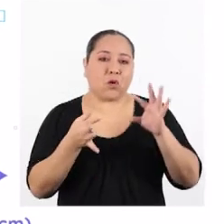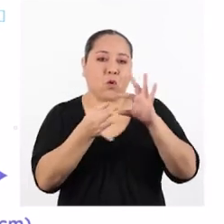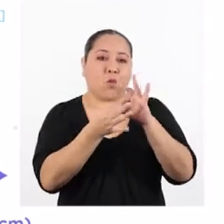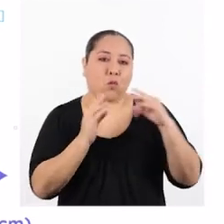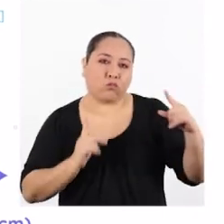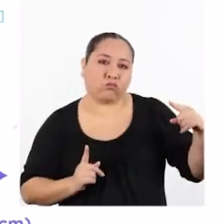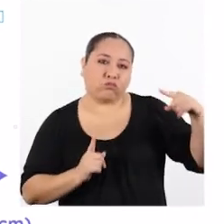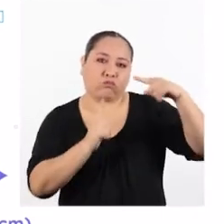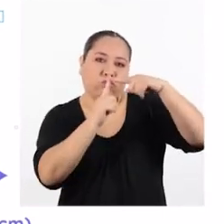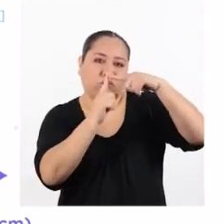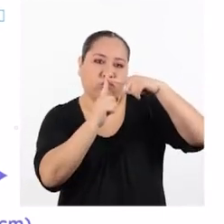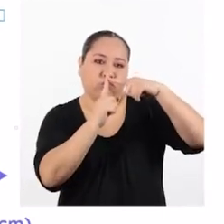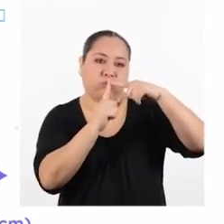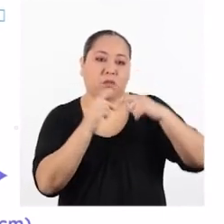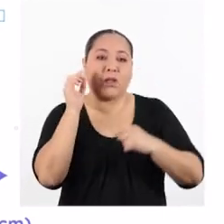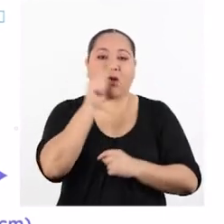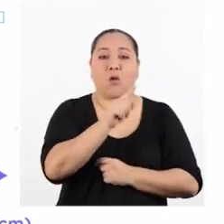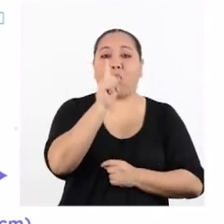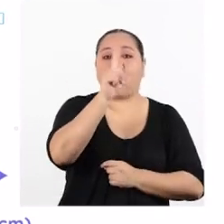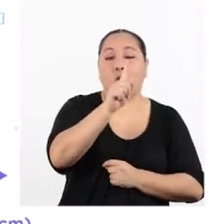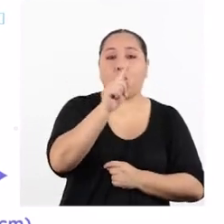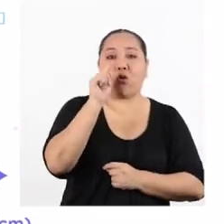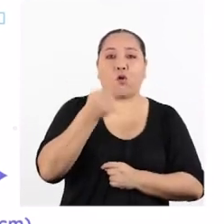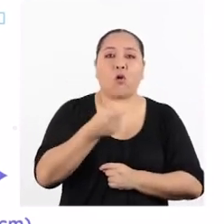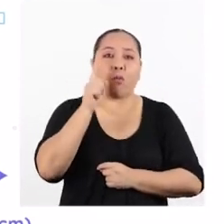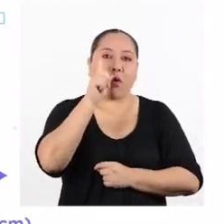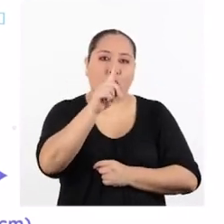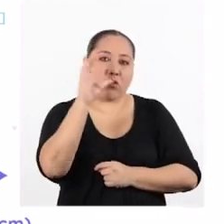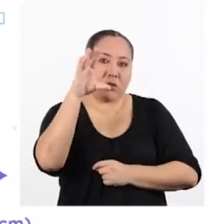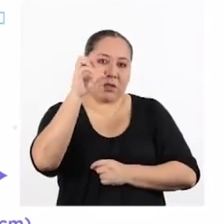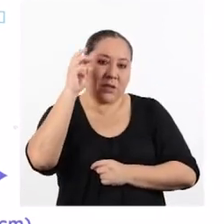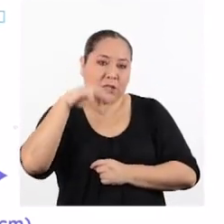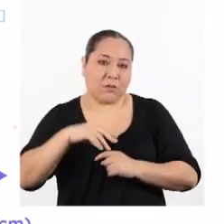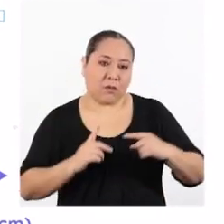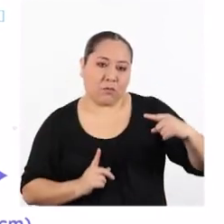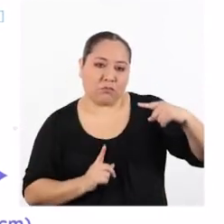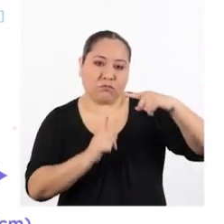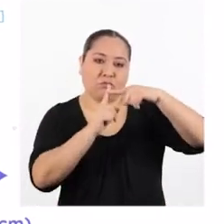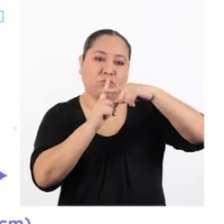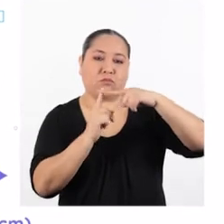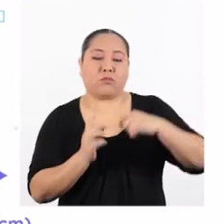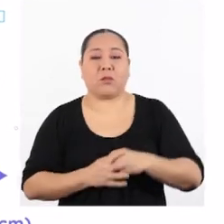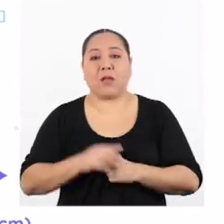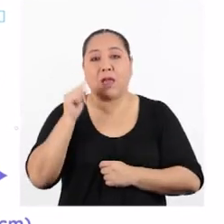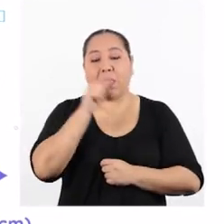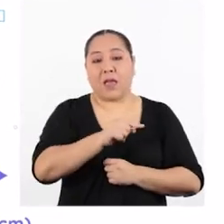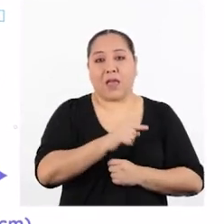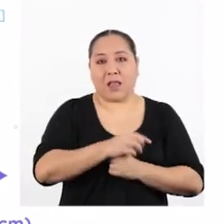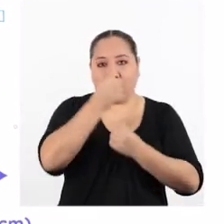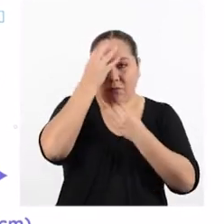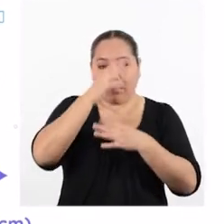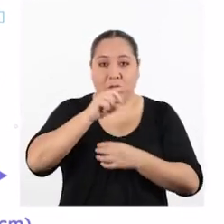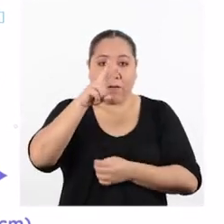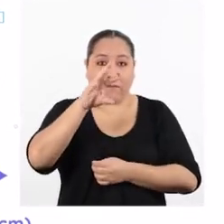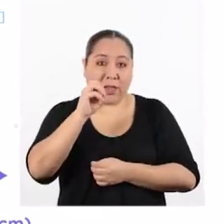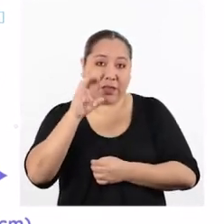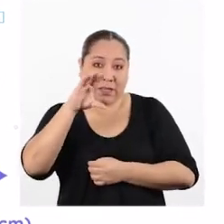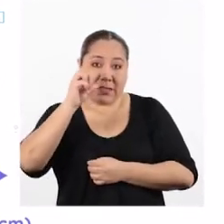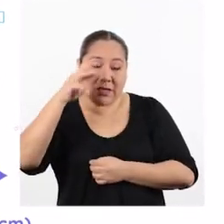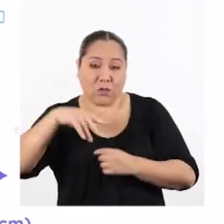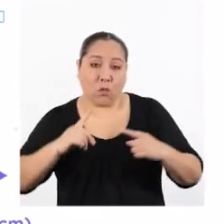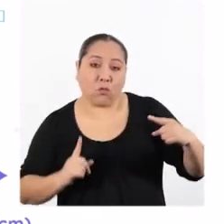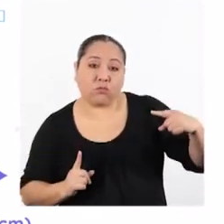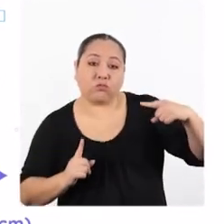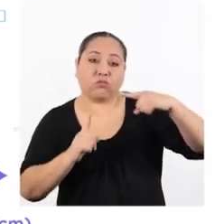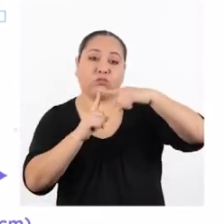el que le corresponde, que es de 1,1 centímetros de altura. El dato de 20 centímetros se